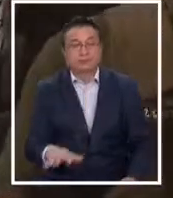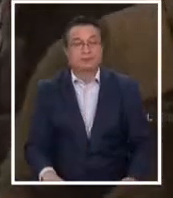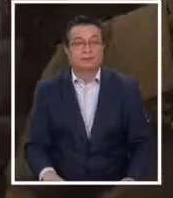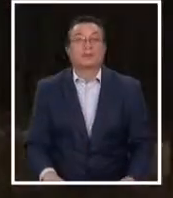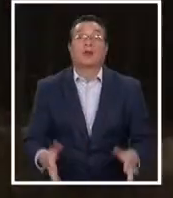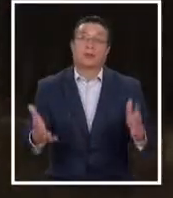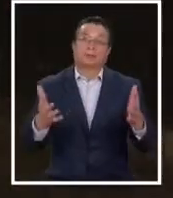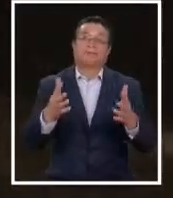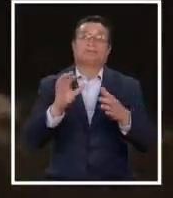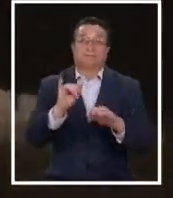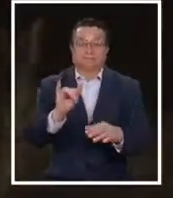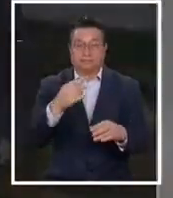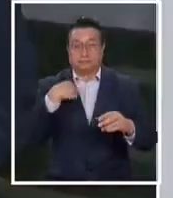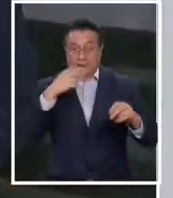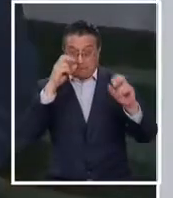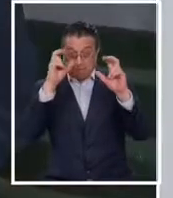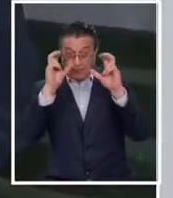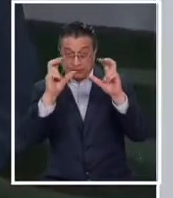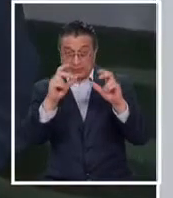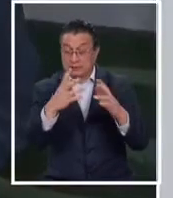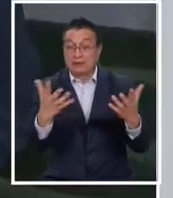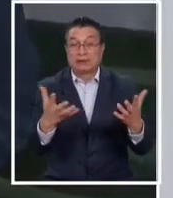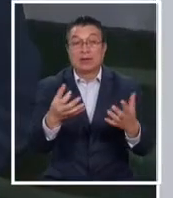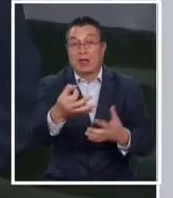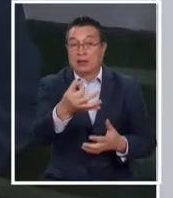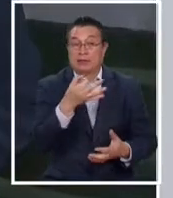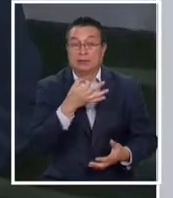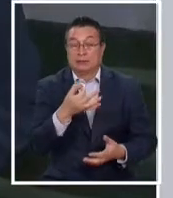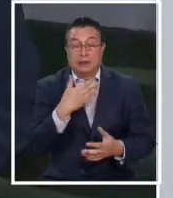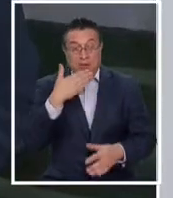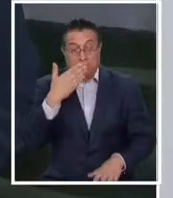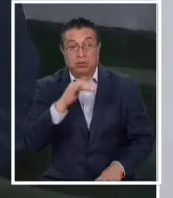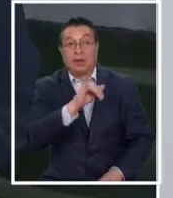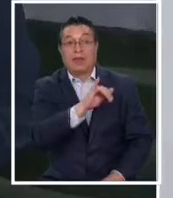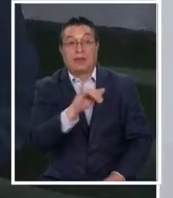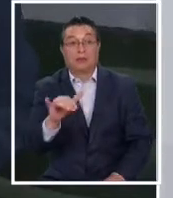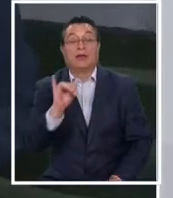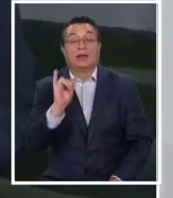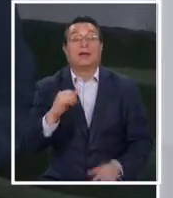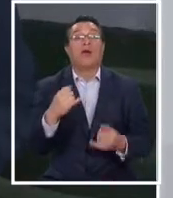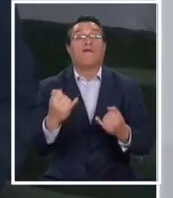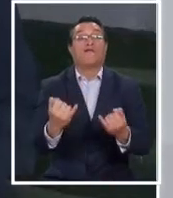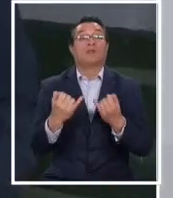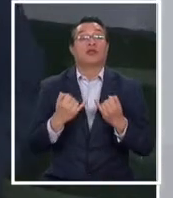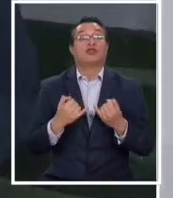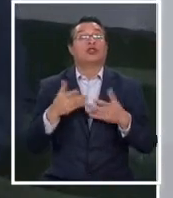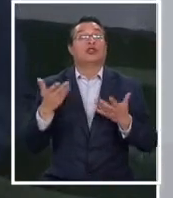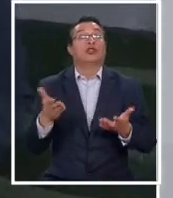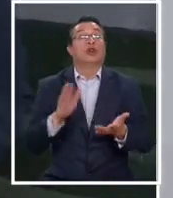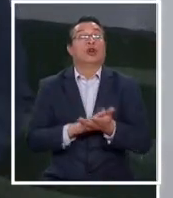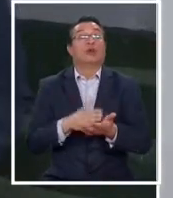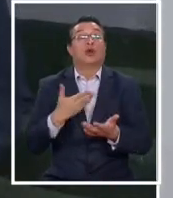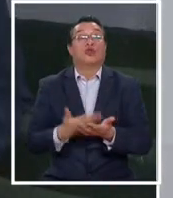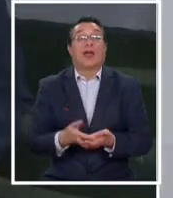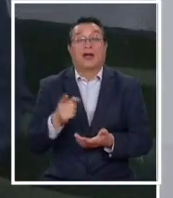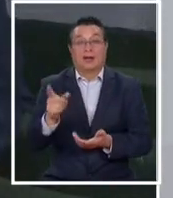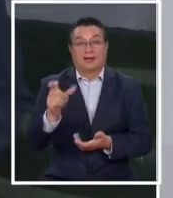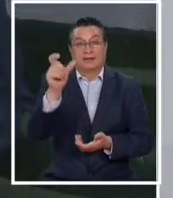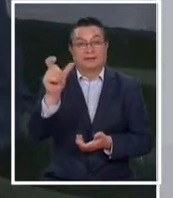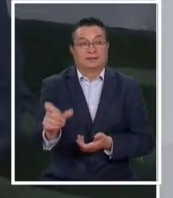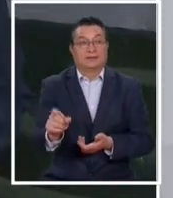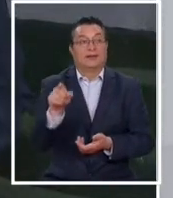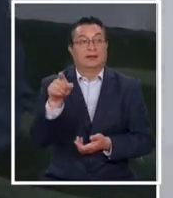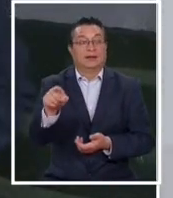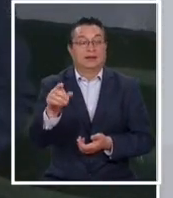Pamela Araya, entonces estamos pendientes de esas declaraciones y de la información sobre el estado en que se encuentra